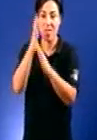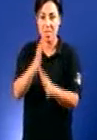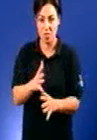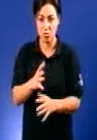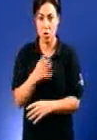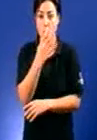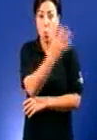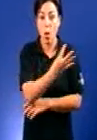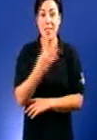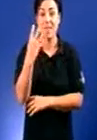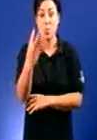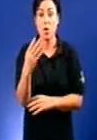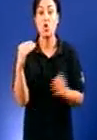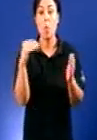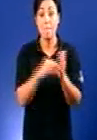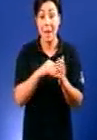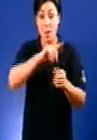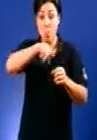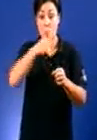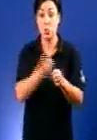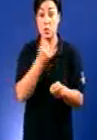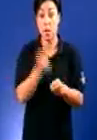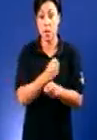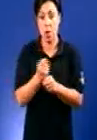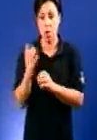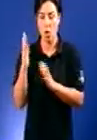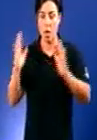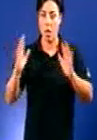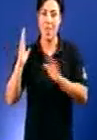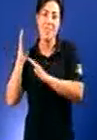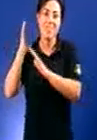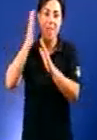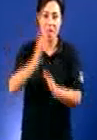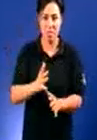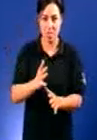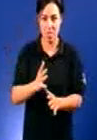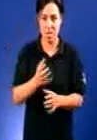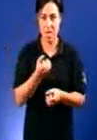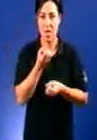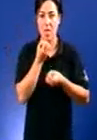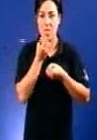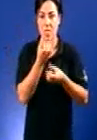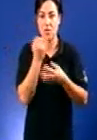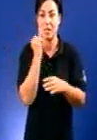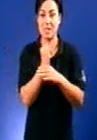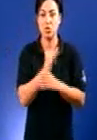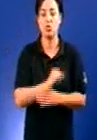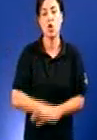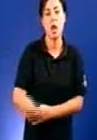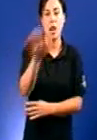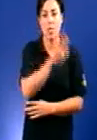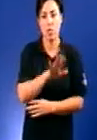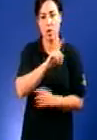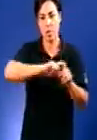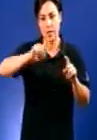44.000 empregos en dez anos. Nos últimos datos do Instituto Nacional de Estadística, 44.000